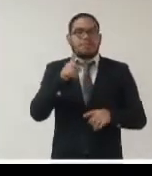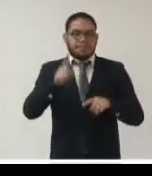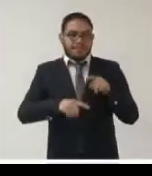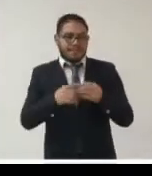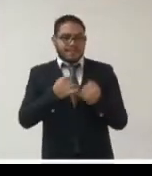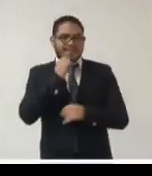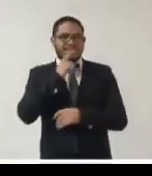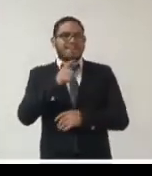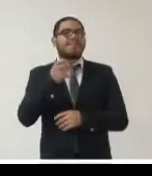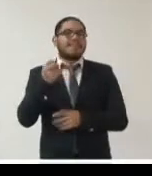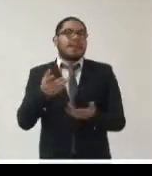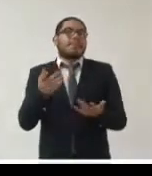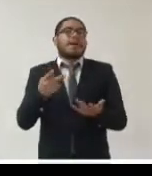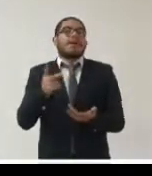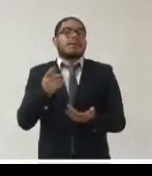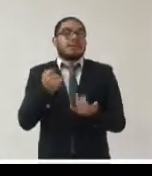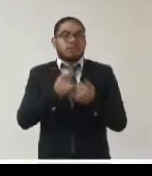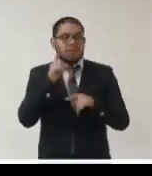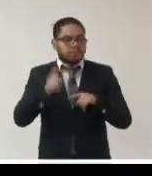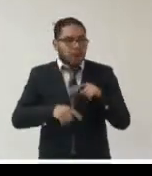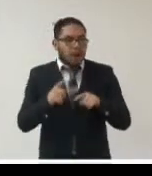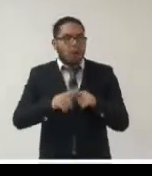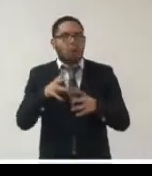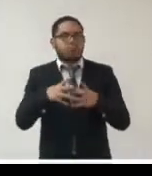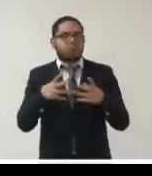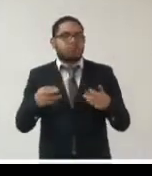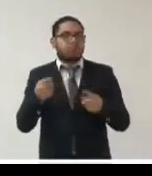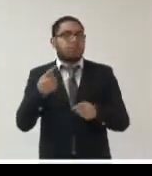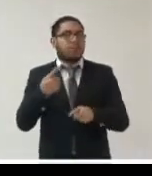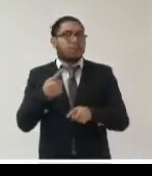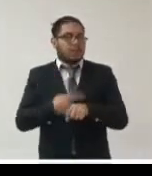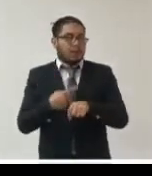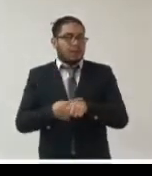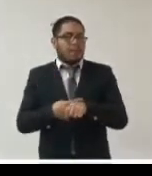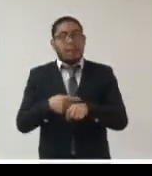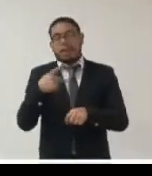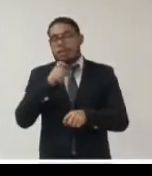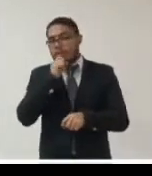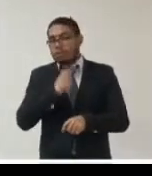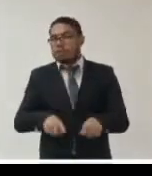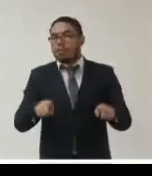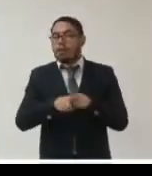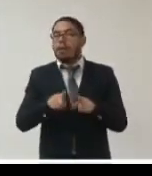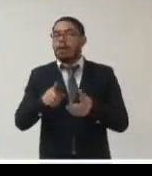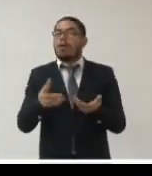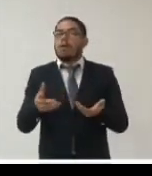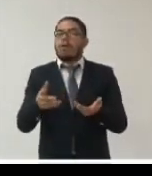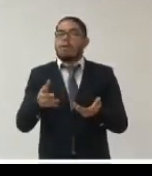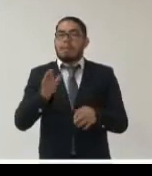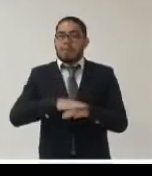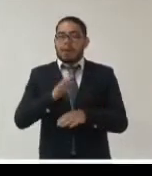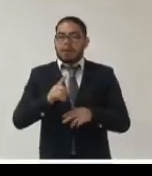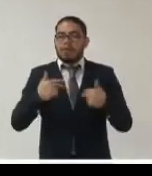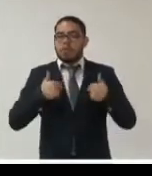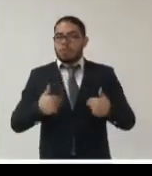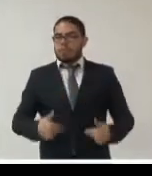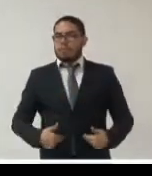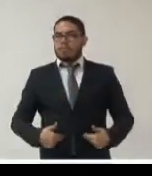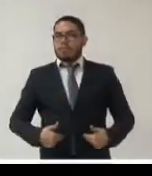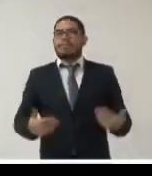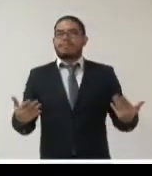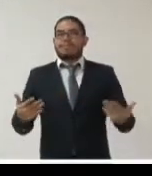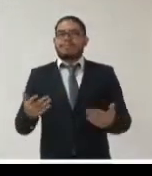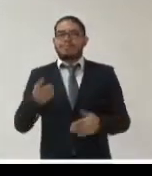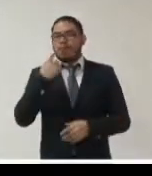no solamente para combatir o aliviar esta enfermedad sino también desde una perspectiva humana ya que